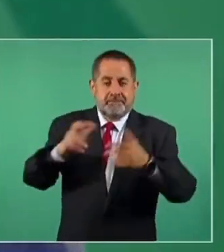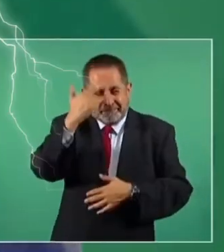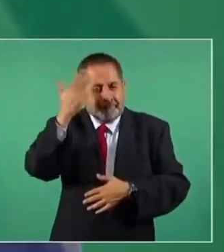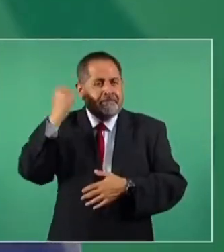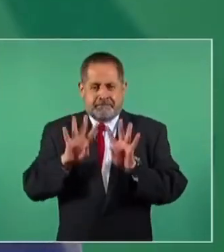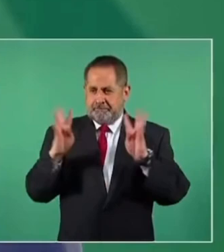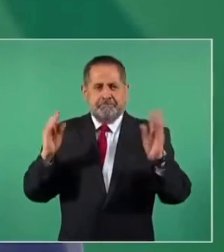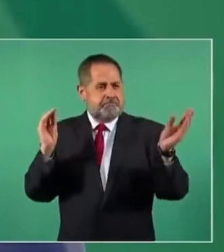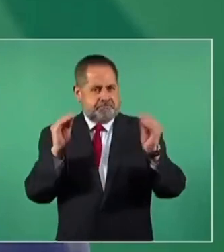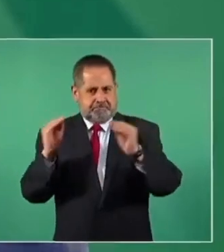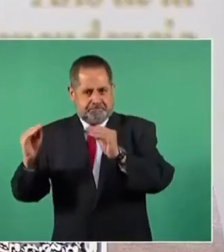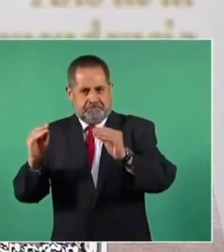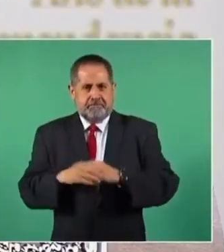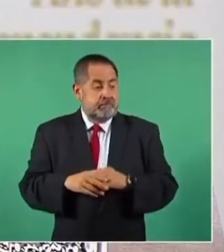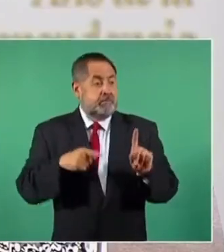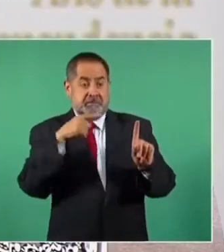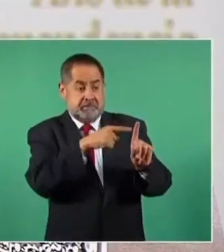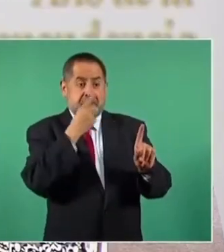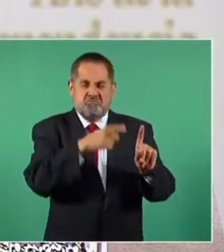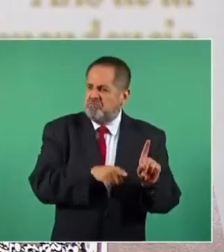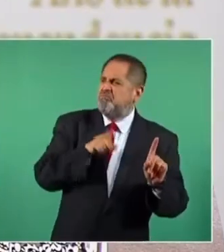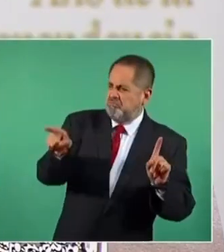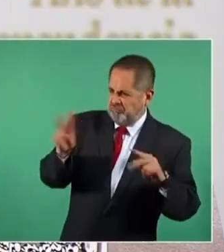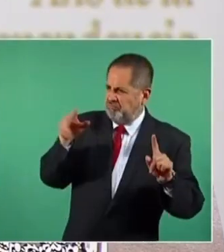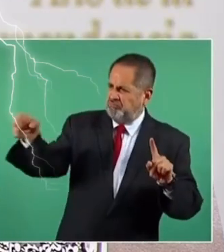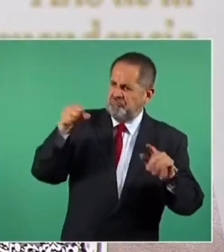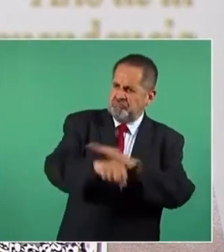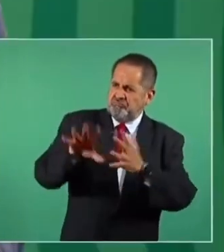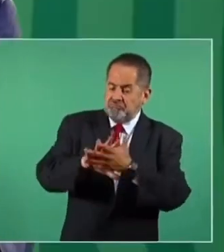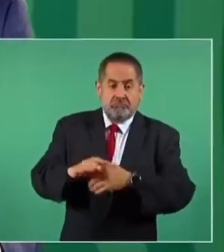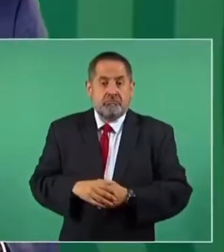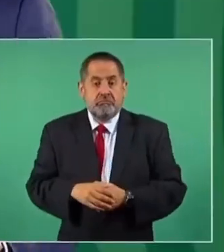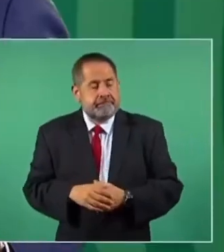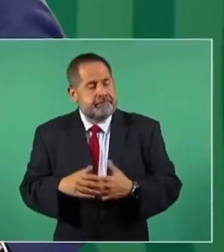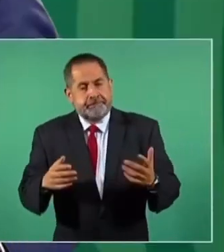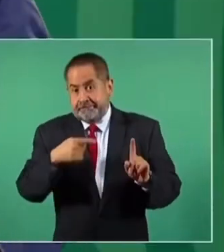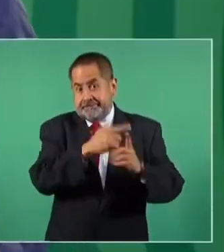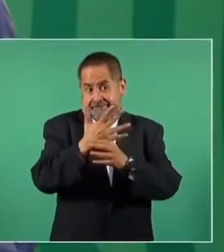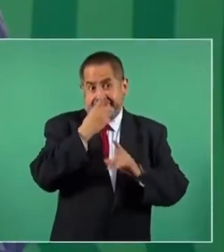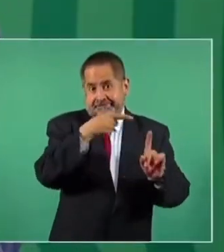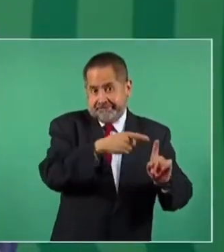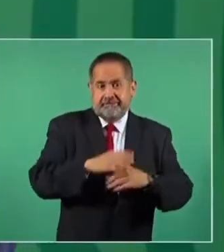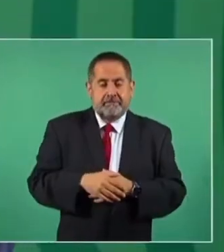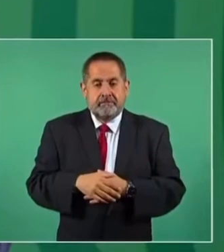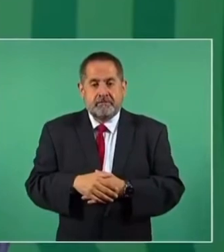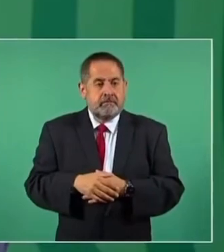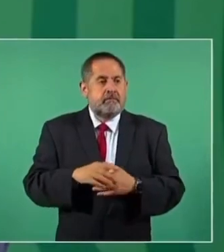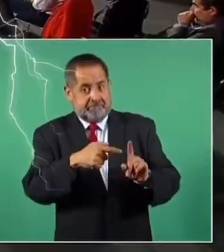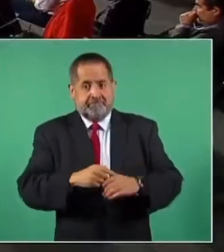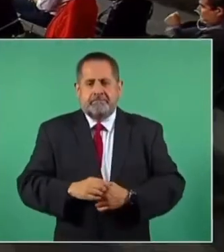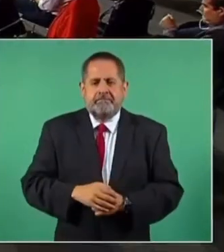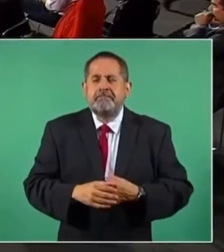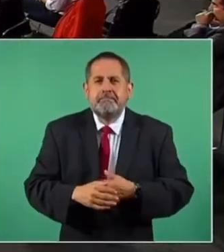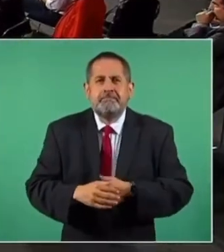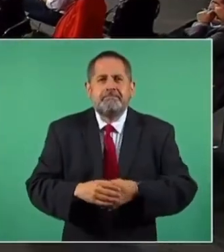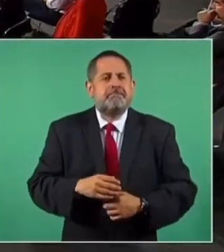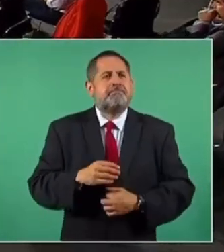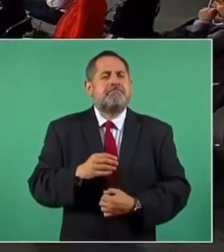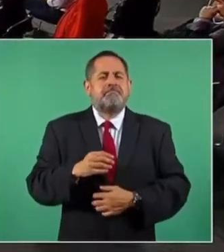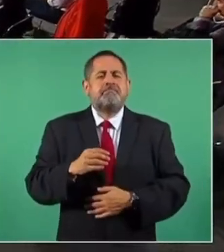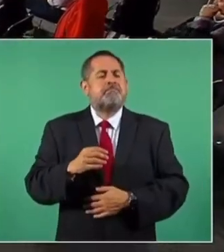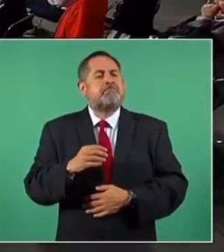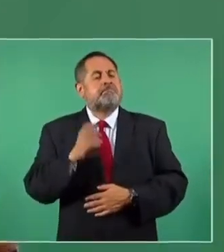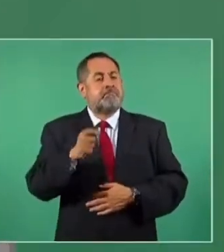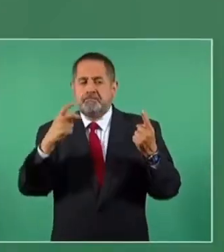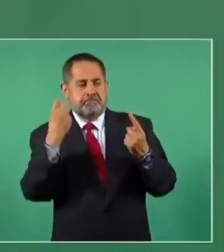debate dijo que iba a meter a la cárcel al presidente Peña. Pues a partir de ahí también se le generaron problemas. Entonces, se le